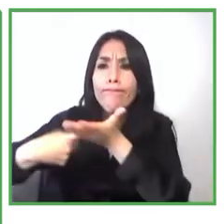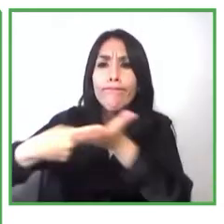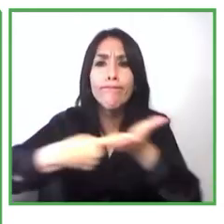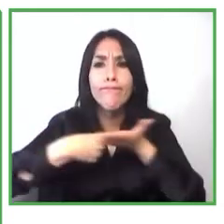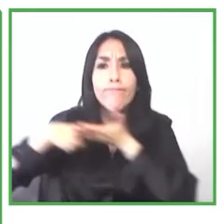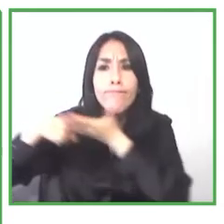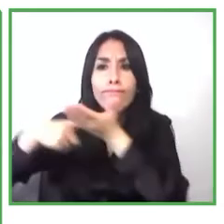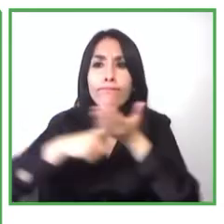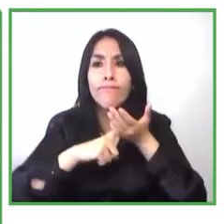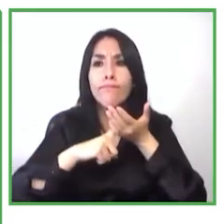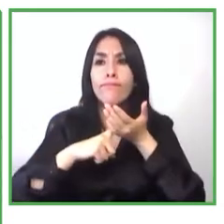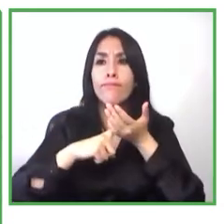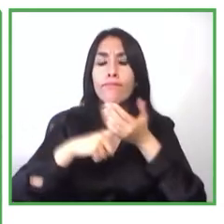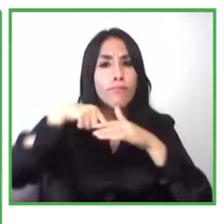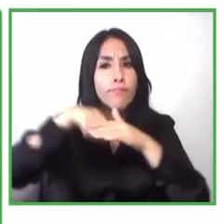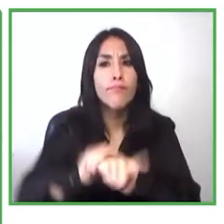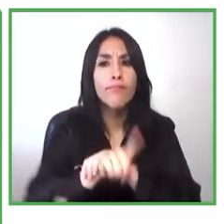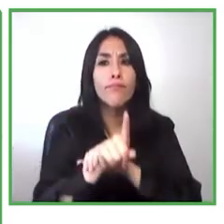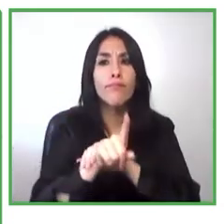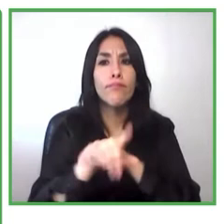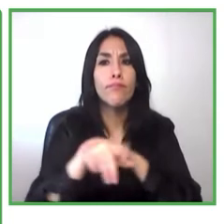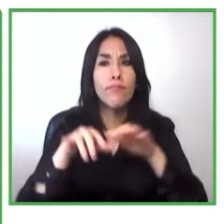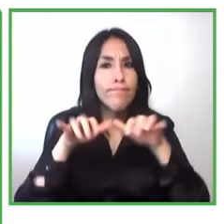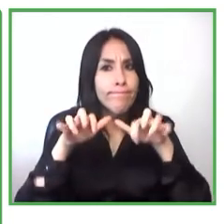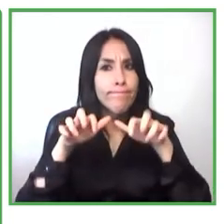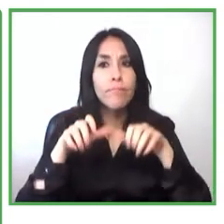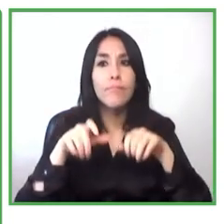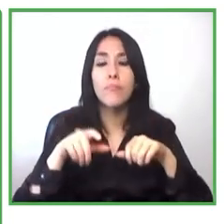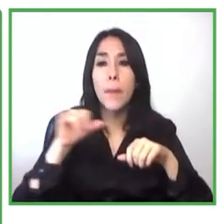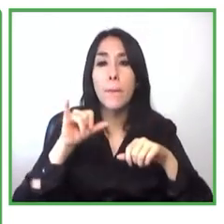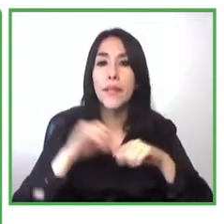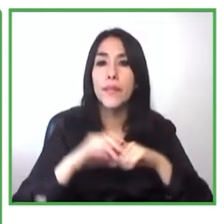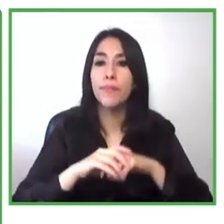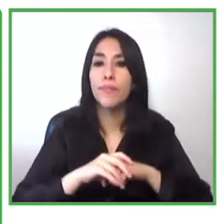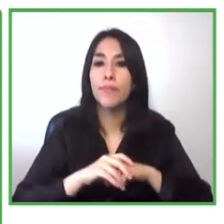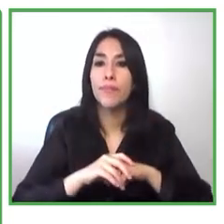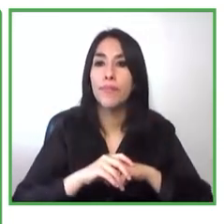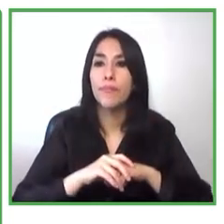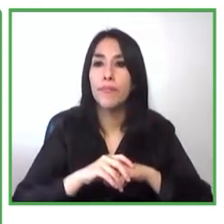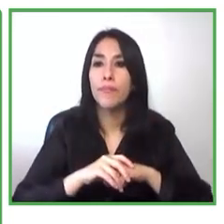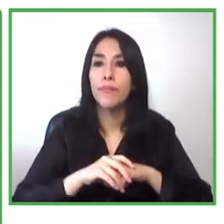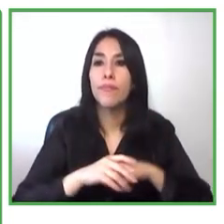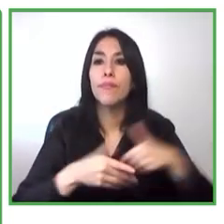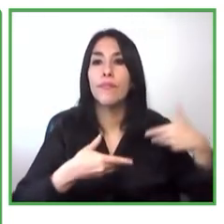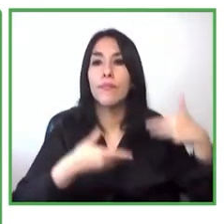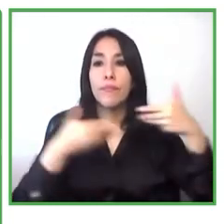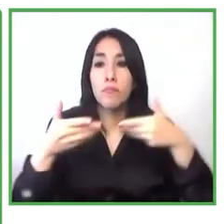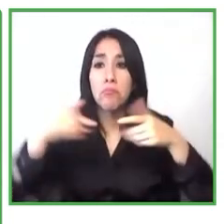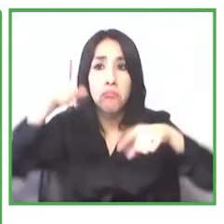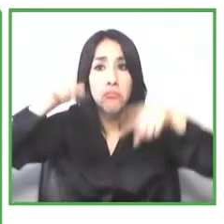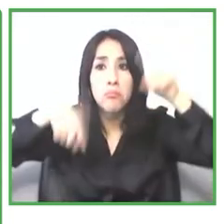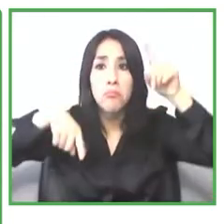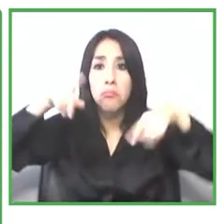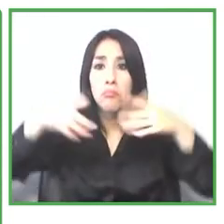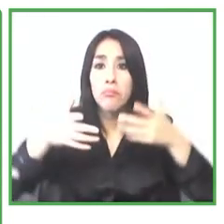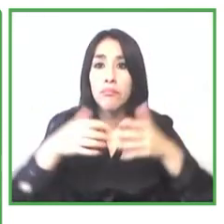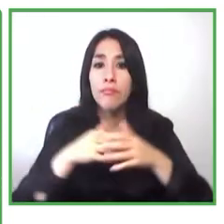también recibimos algunas patrocinaciones corporativas y donaciones